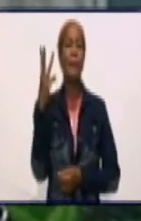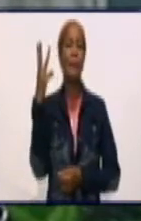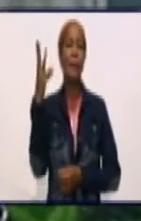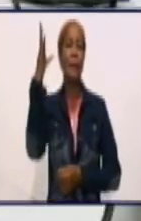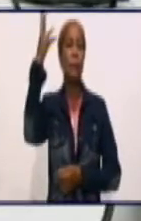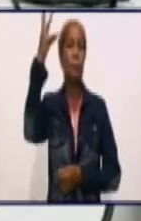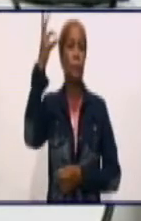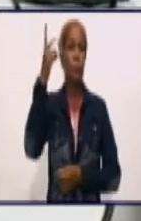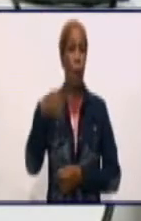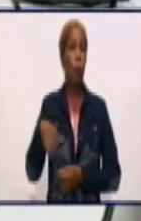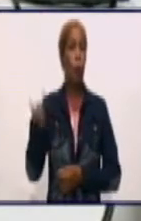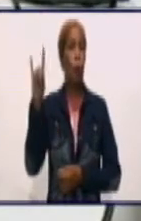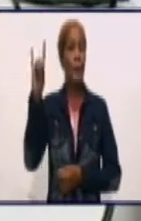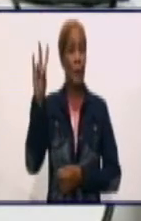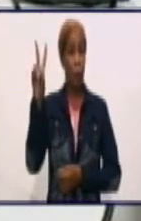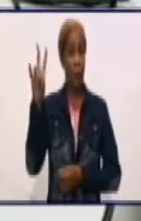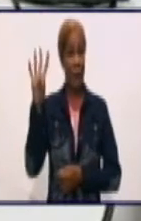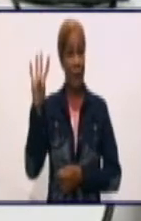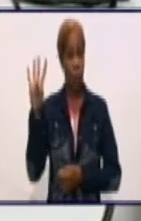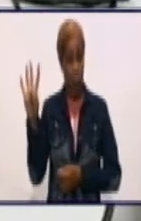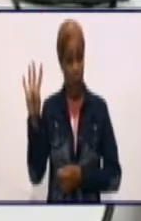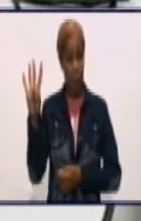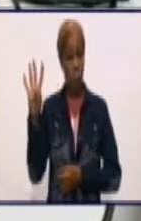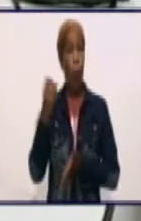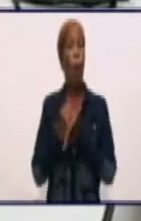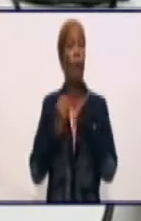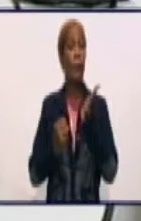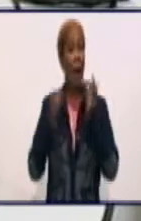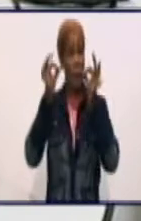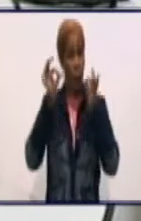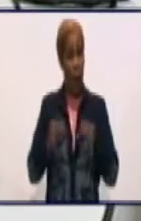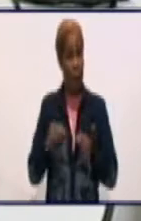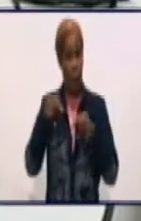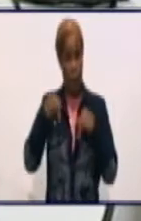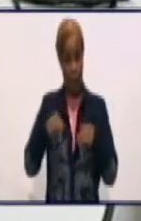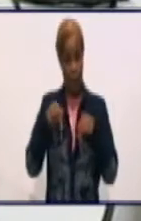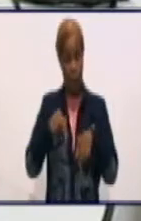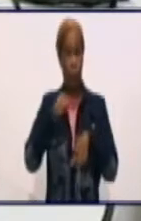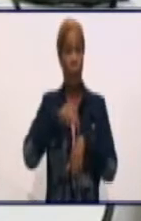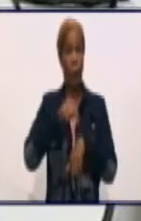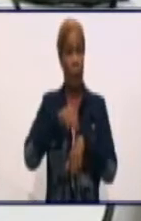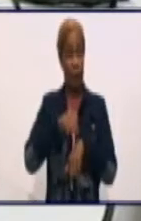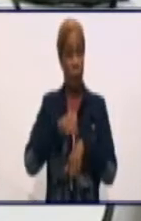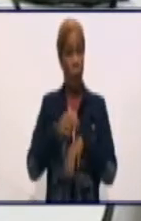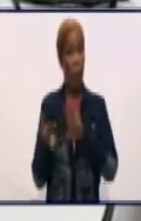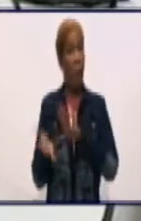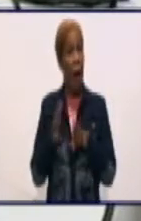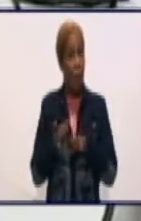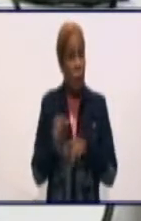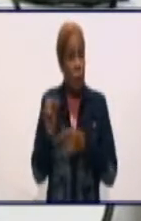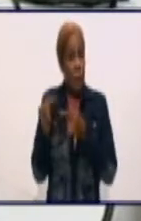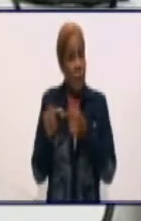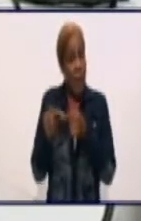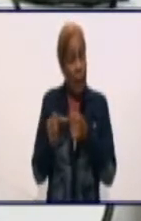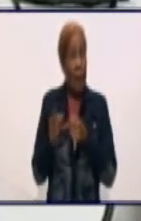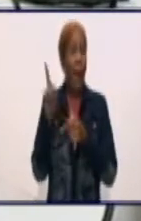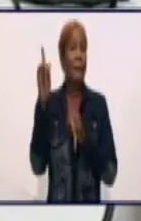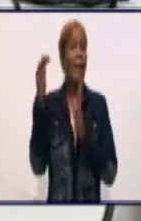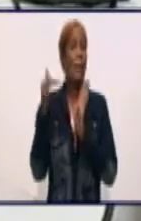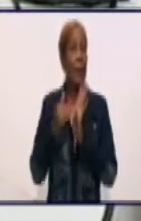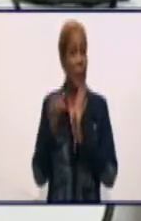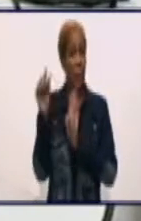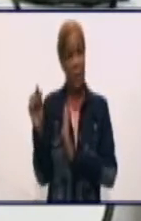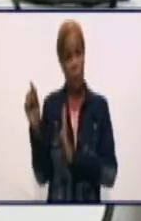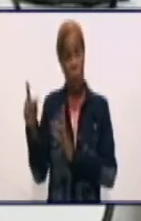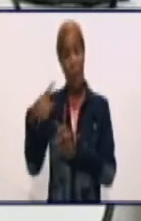924 confirmados activos en este momento, casi 1.000 pacientes. Casi 1.000 pacientes confirmados activos positivos a la COVID en